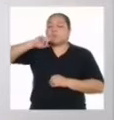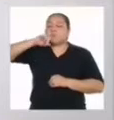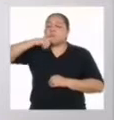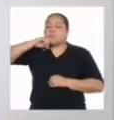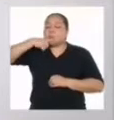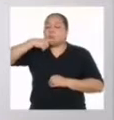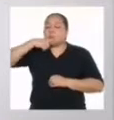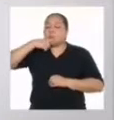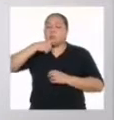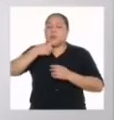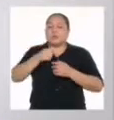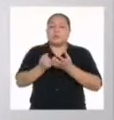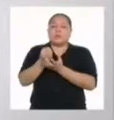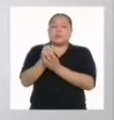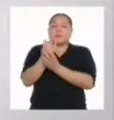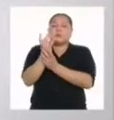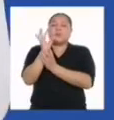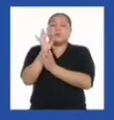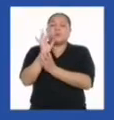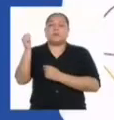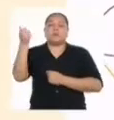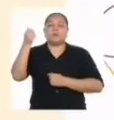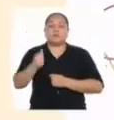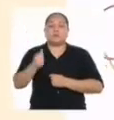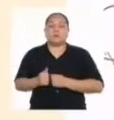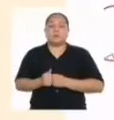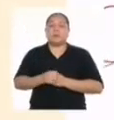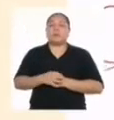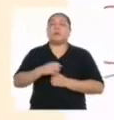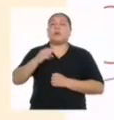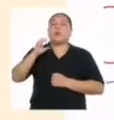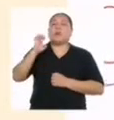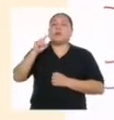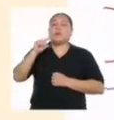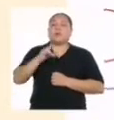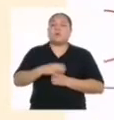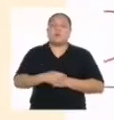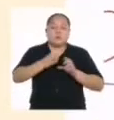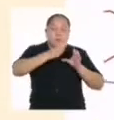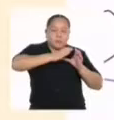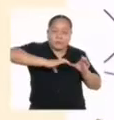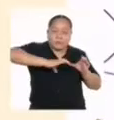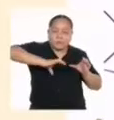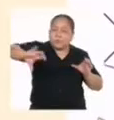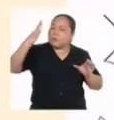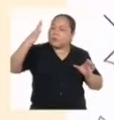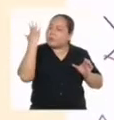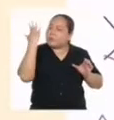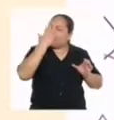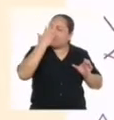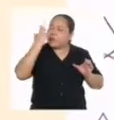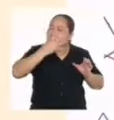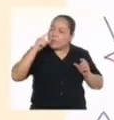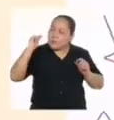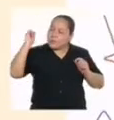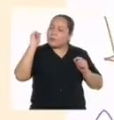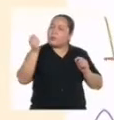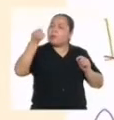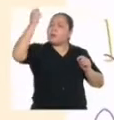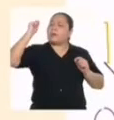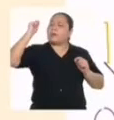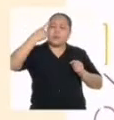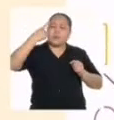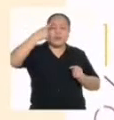del autor peruano José María Eguren. En el pasadizo nebuloso, cual mágico sueño de